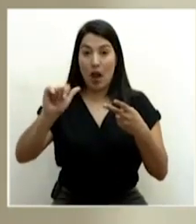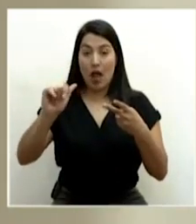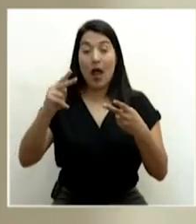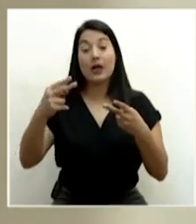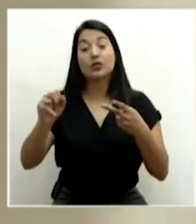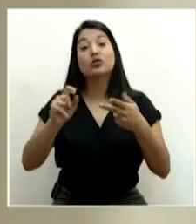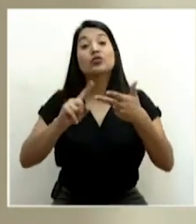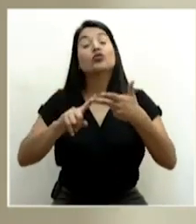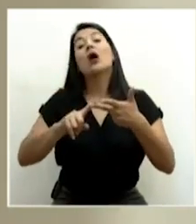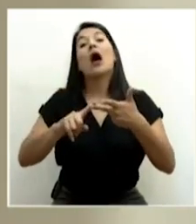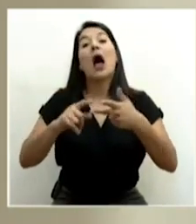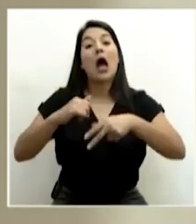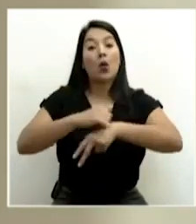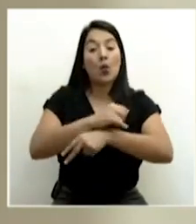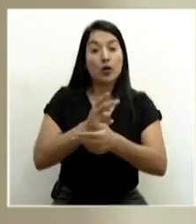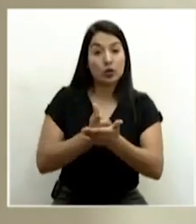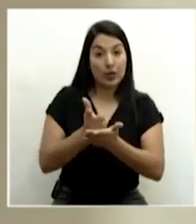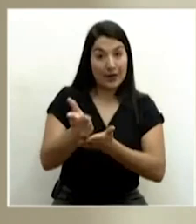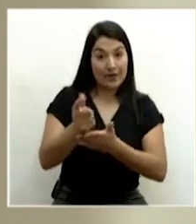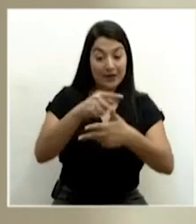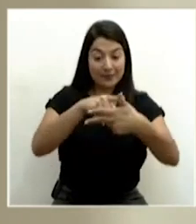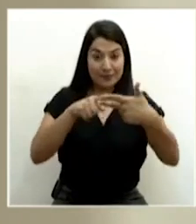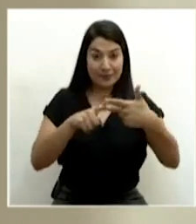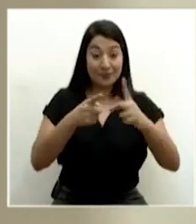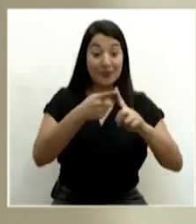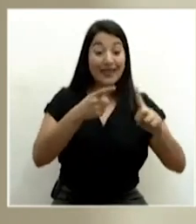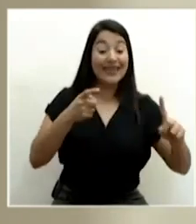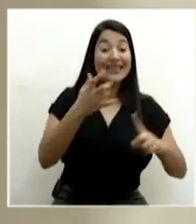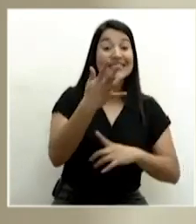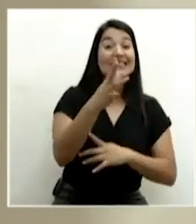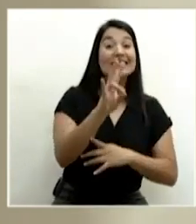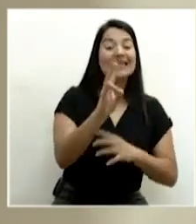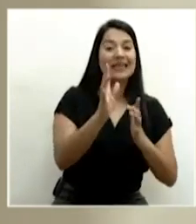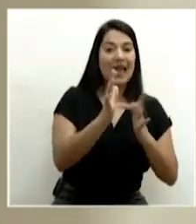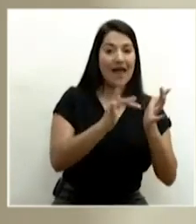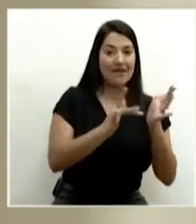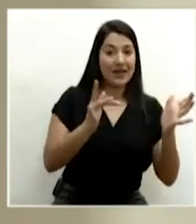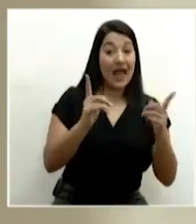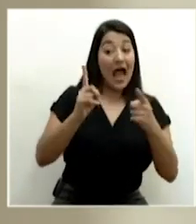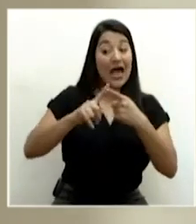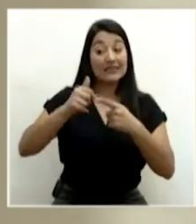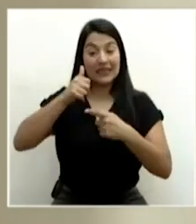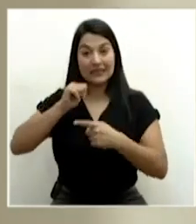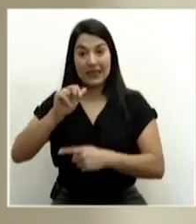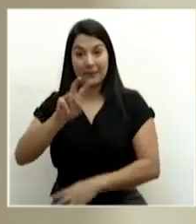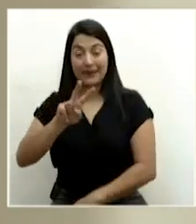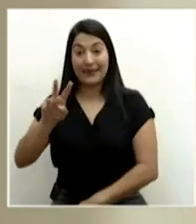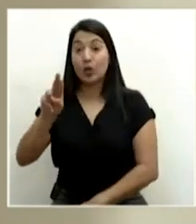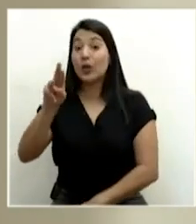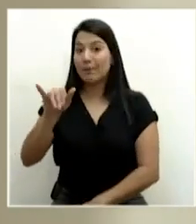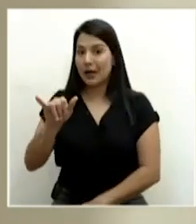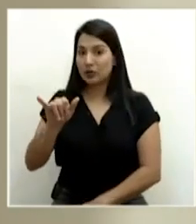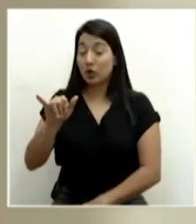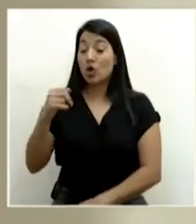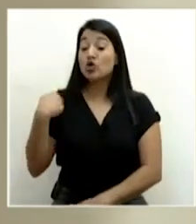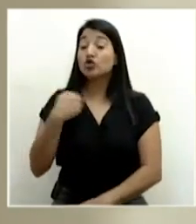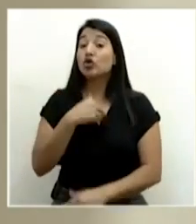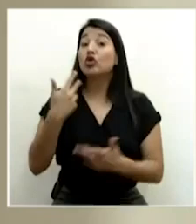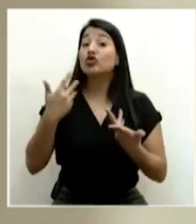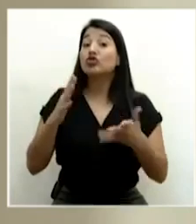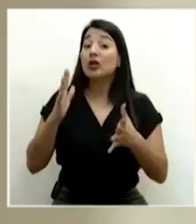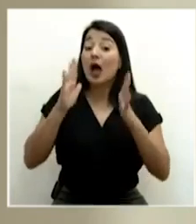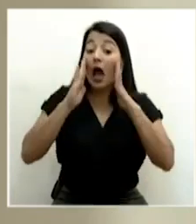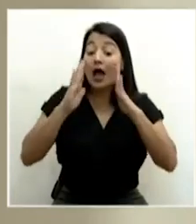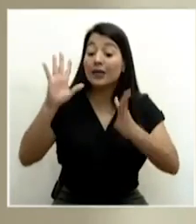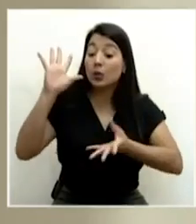desde el 17 de abril hasta el día de ayer, 22 de mayo, hemos atendido 34